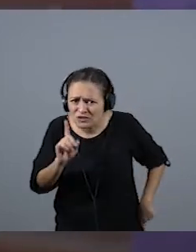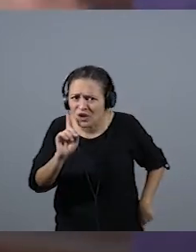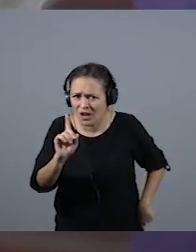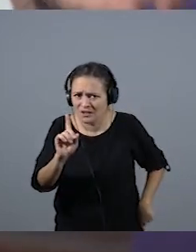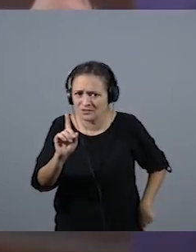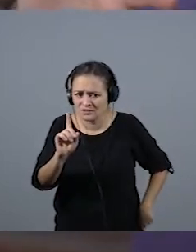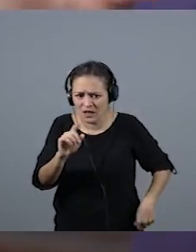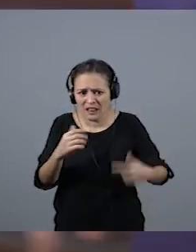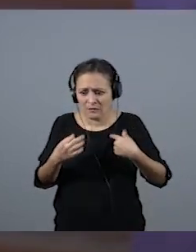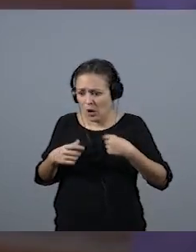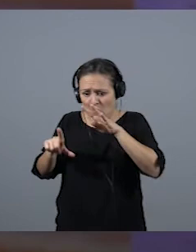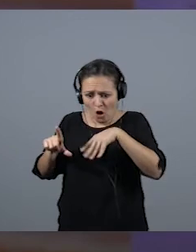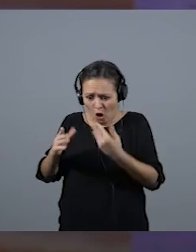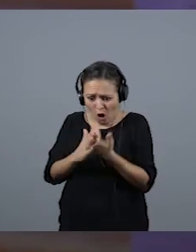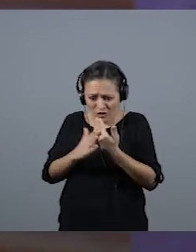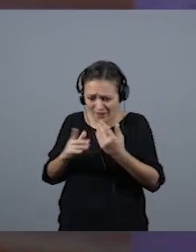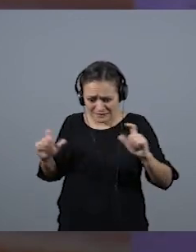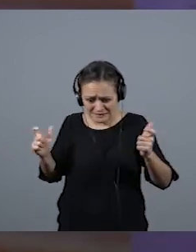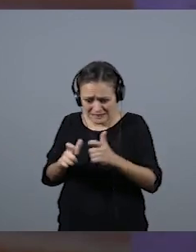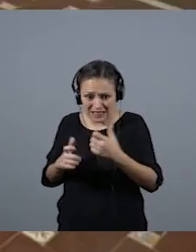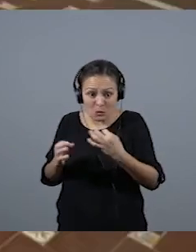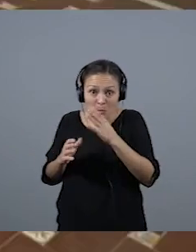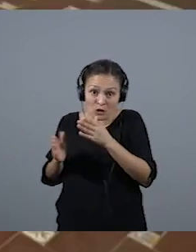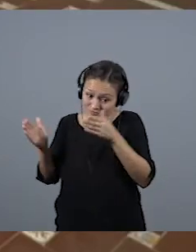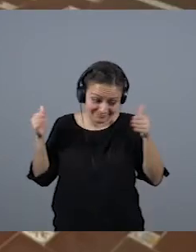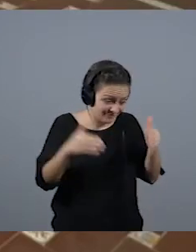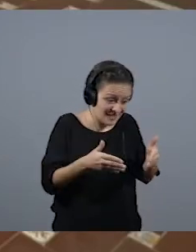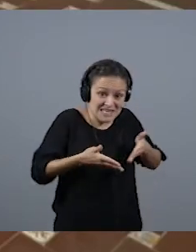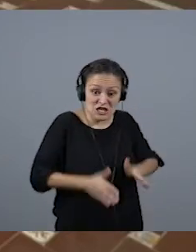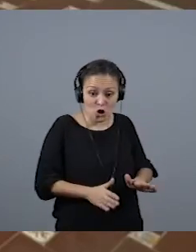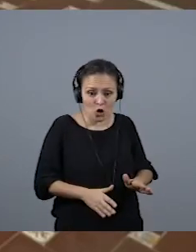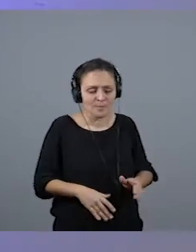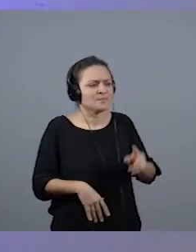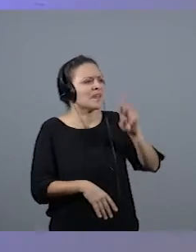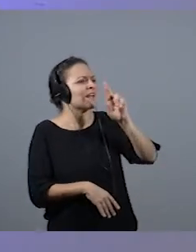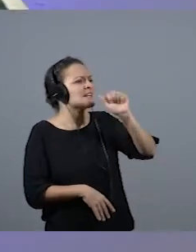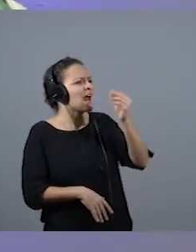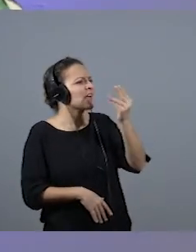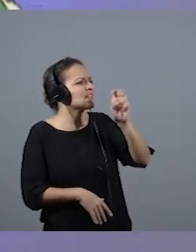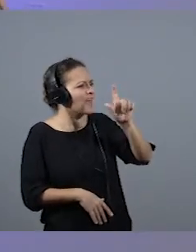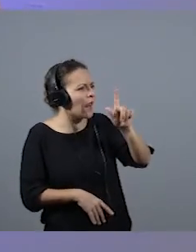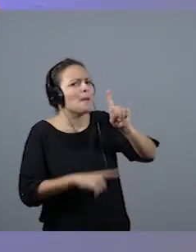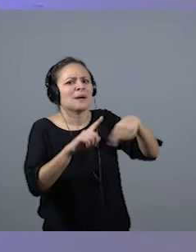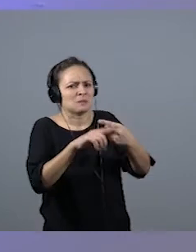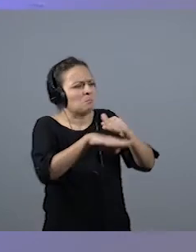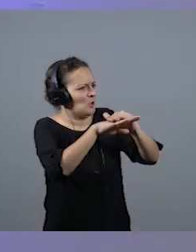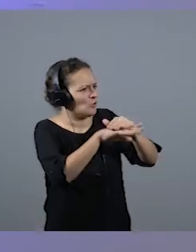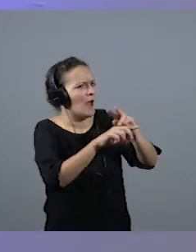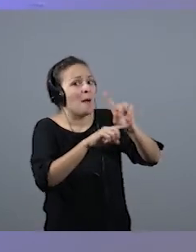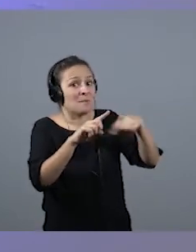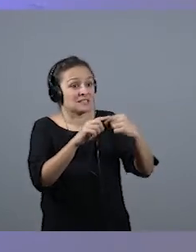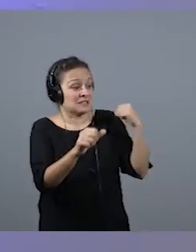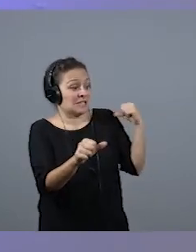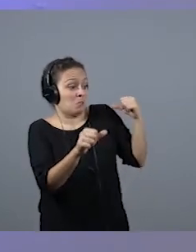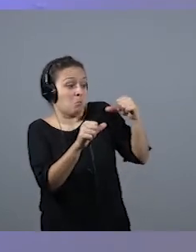tengo que pedir una reducción de jornada porque tengo que cuidar a mí. Raquel, perdona, y de unos años a esta parte, existe la reducción de